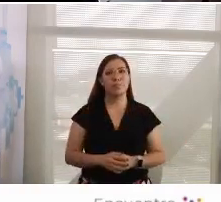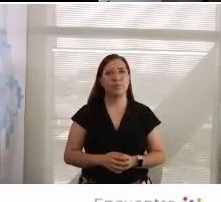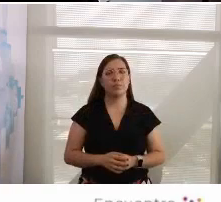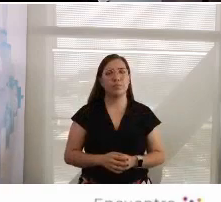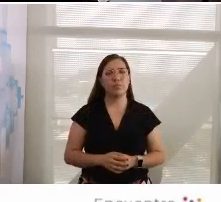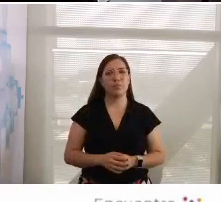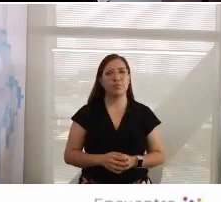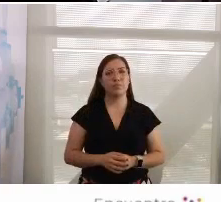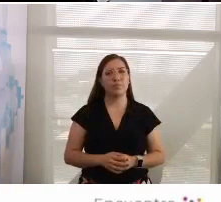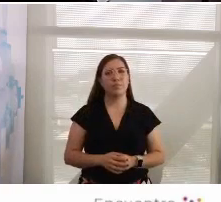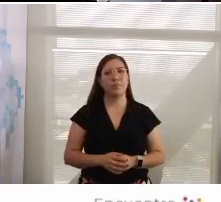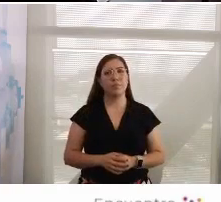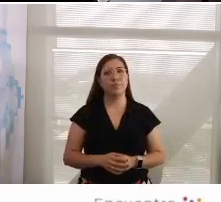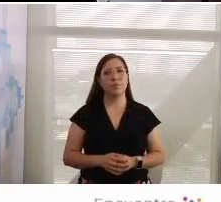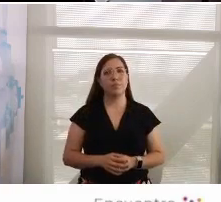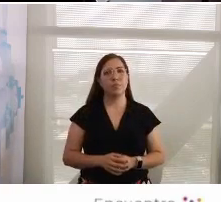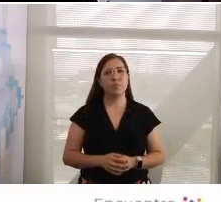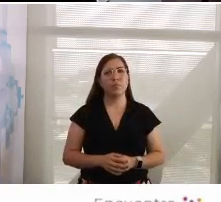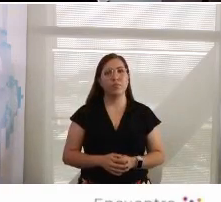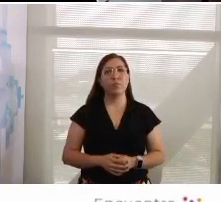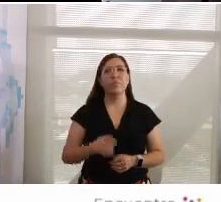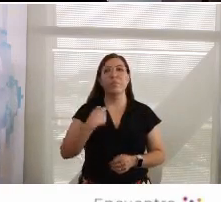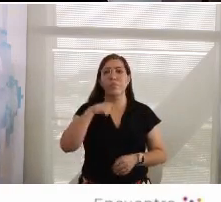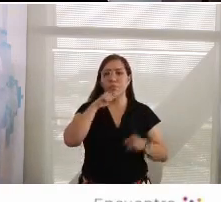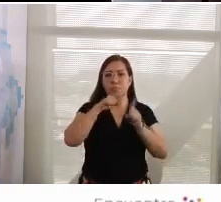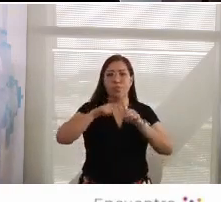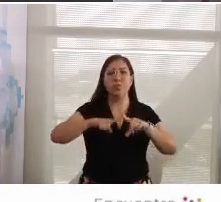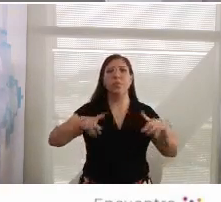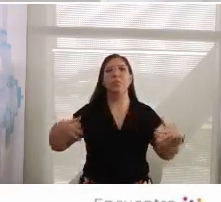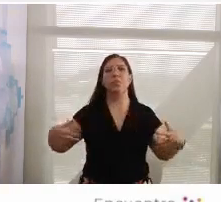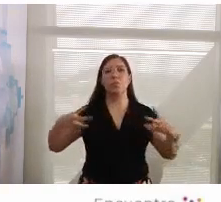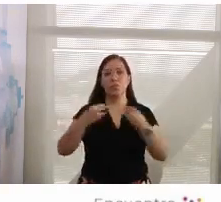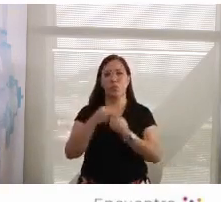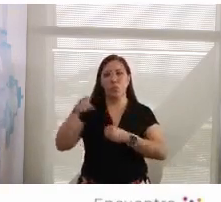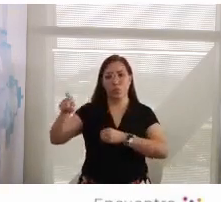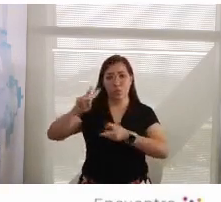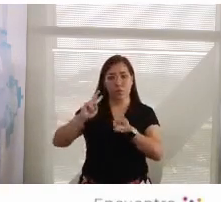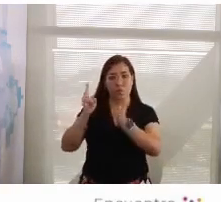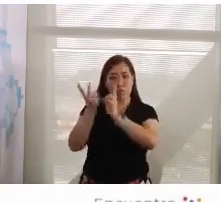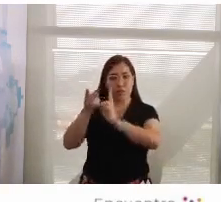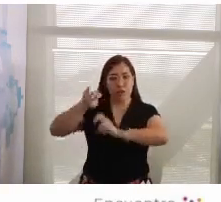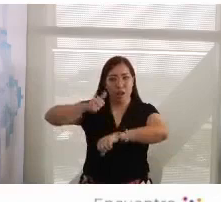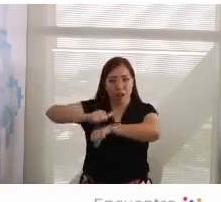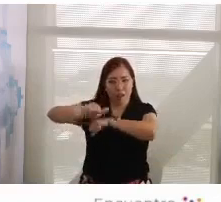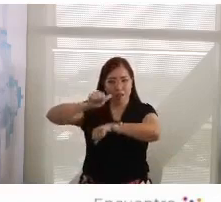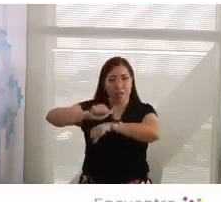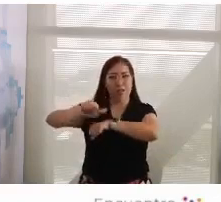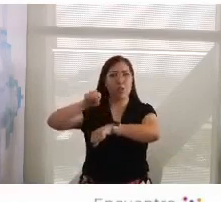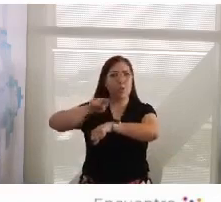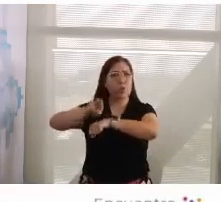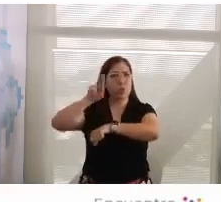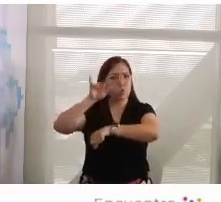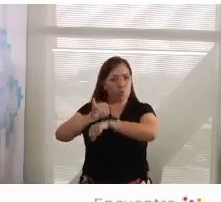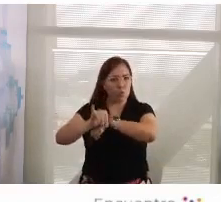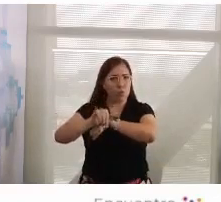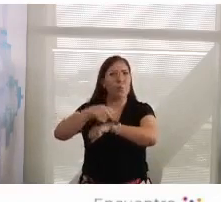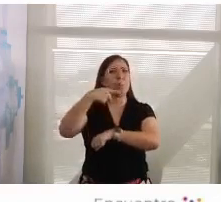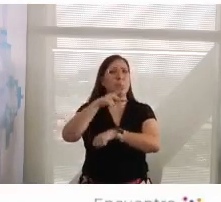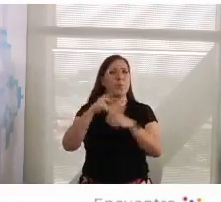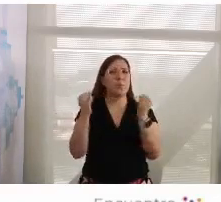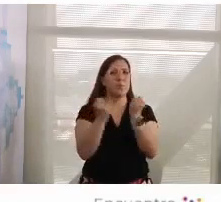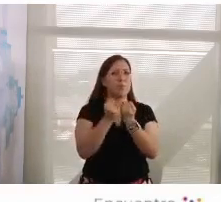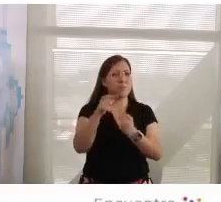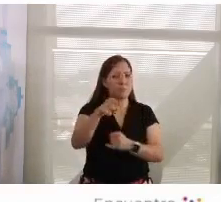hablar en portugués con los vecinos argentinos, uruguayos, chilenos, pero los mexicanos no quedo tan seguro así.